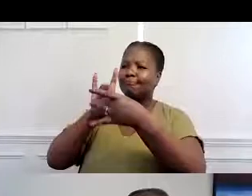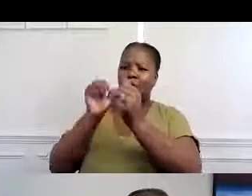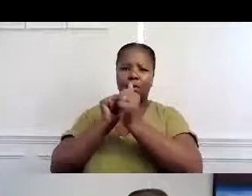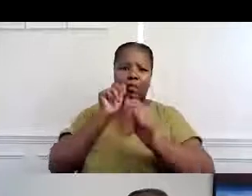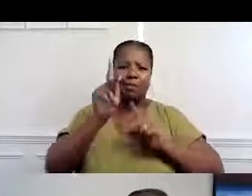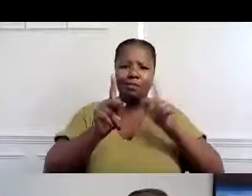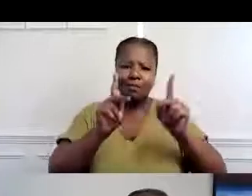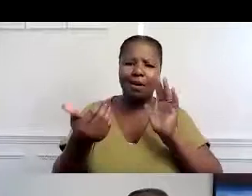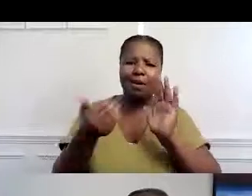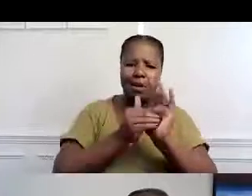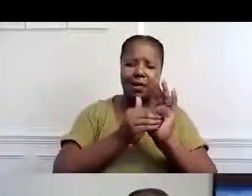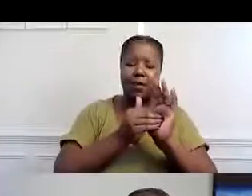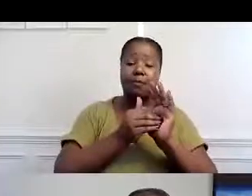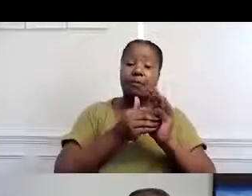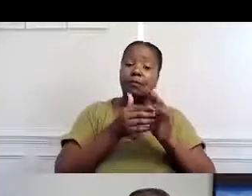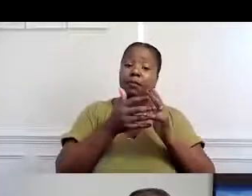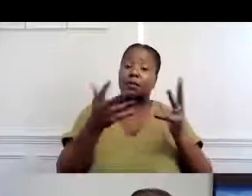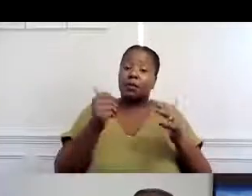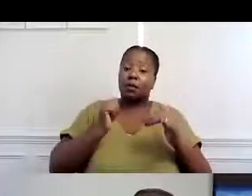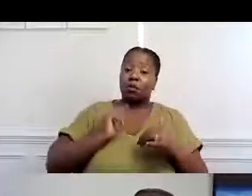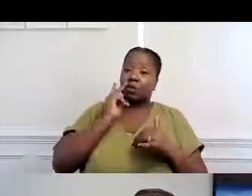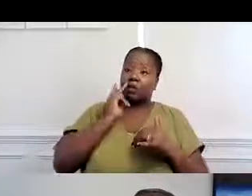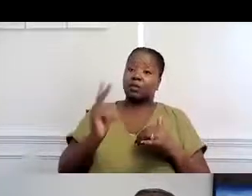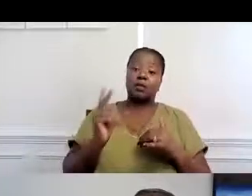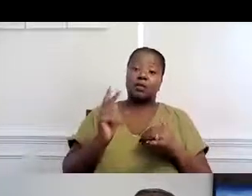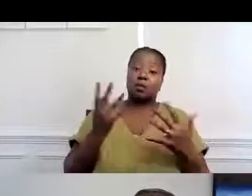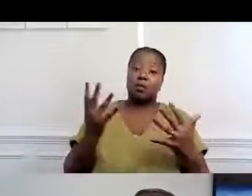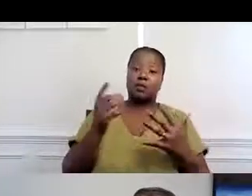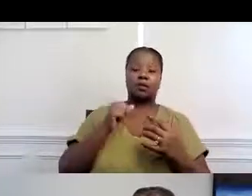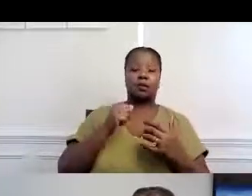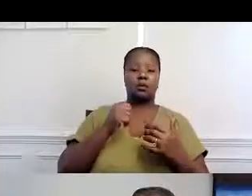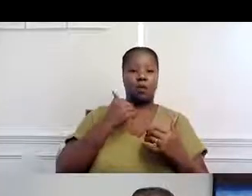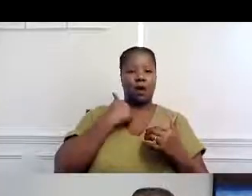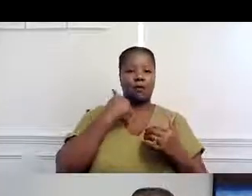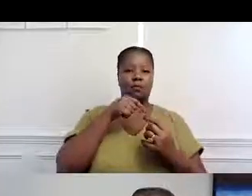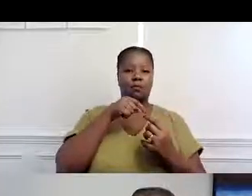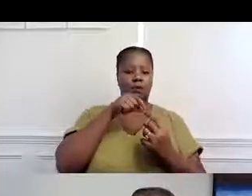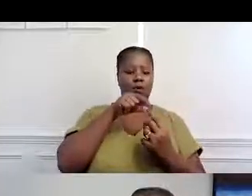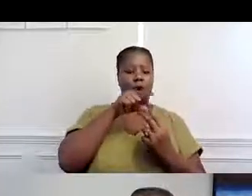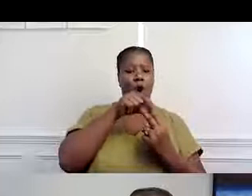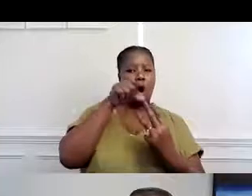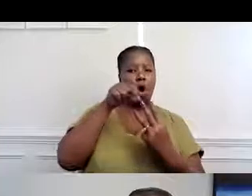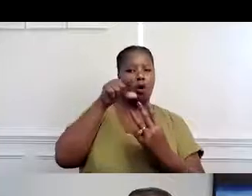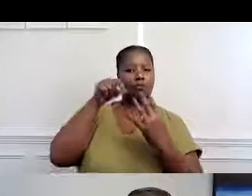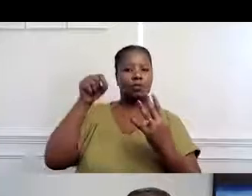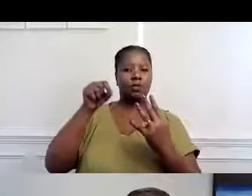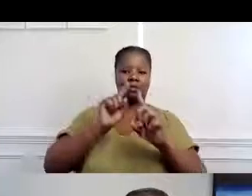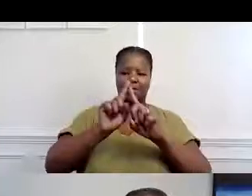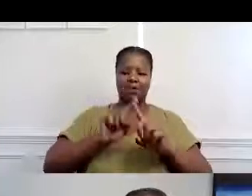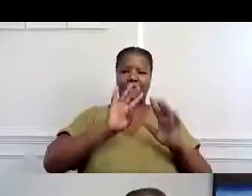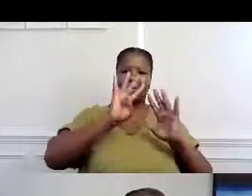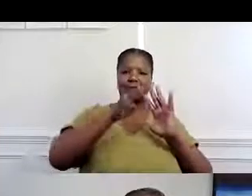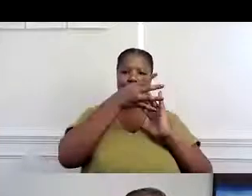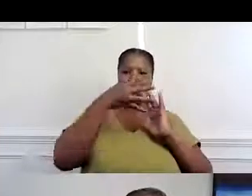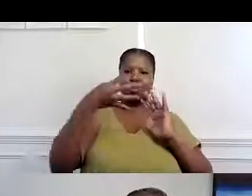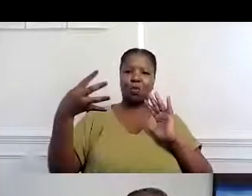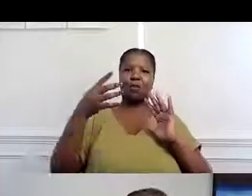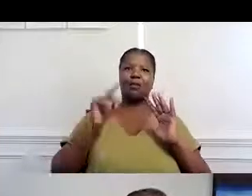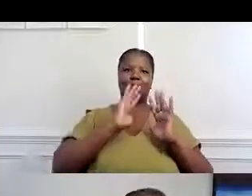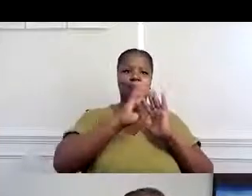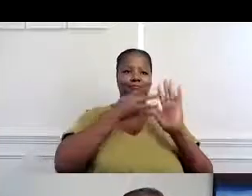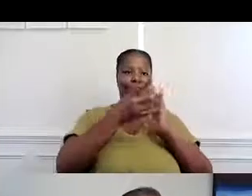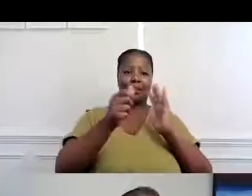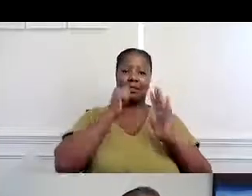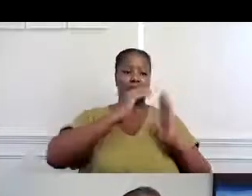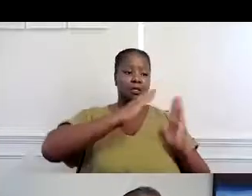quieren volver a conectarse. Estamos viendo también, estamos viendo que también hay la opción